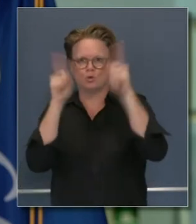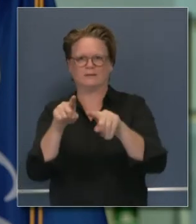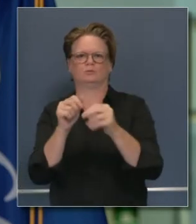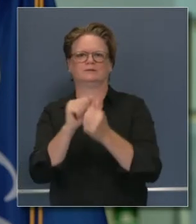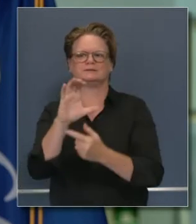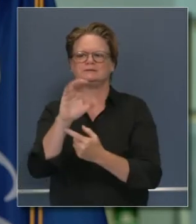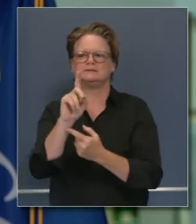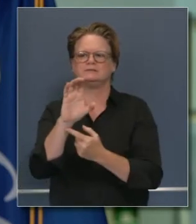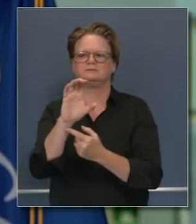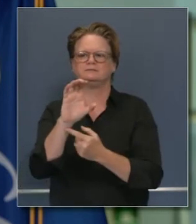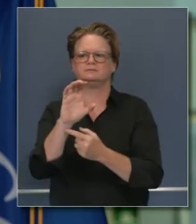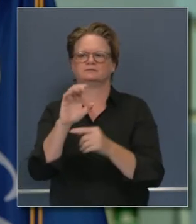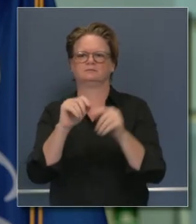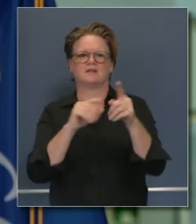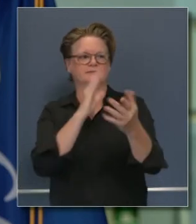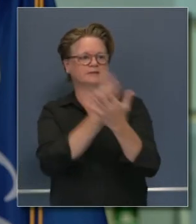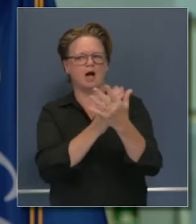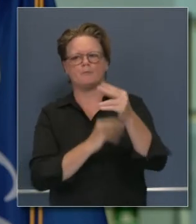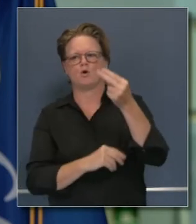las nuevas